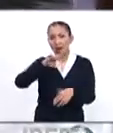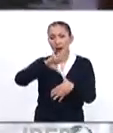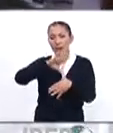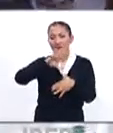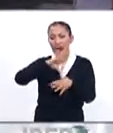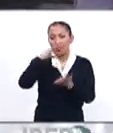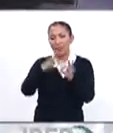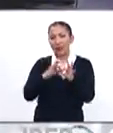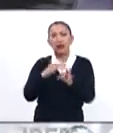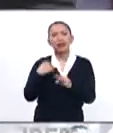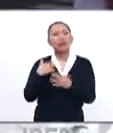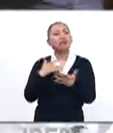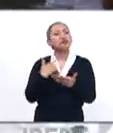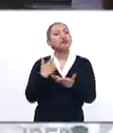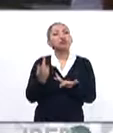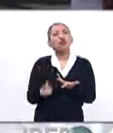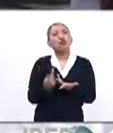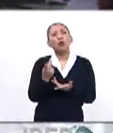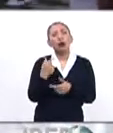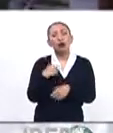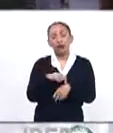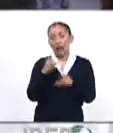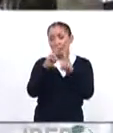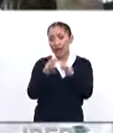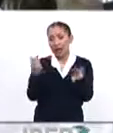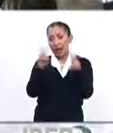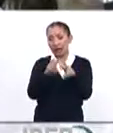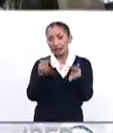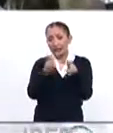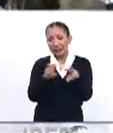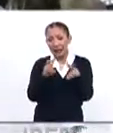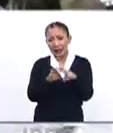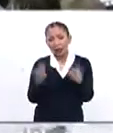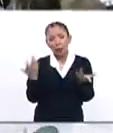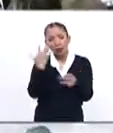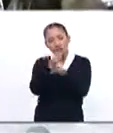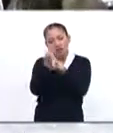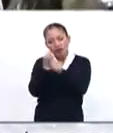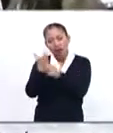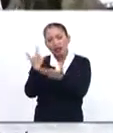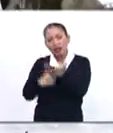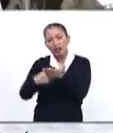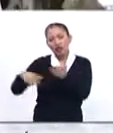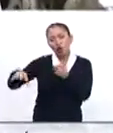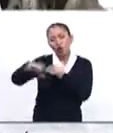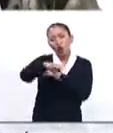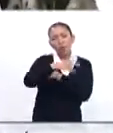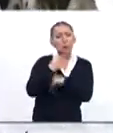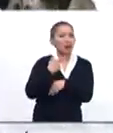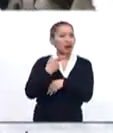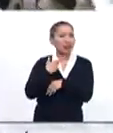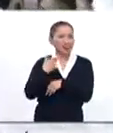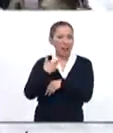al Día. Gracias por tu tiempo y sobre todo analizar estos reajustes. Dentro de la geopolítica,